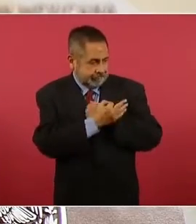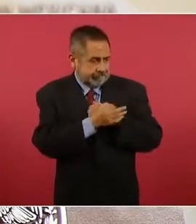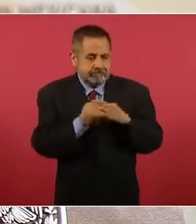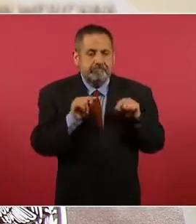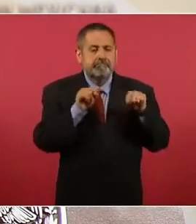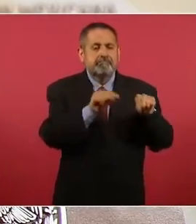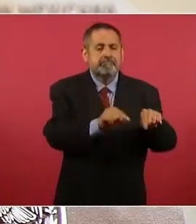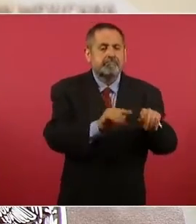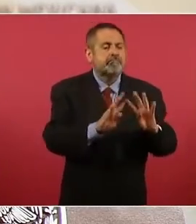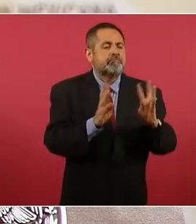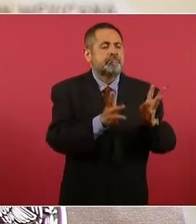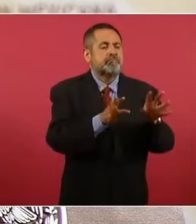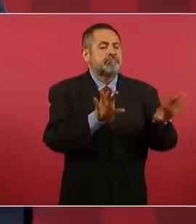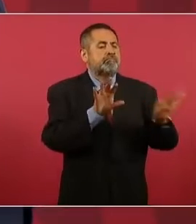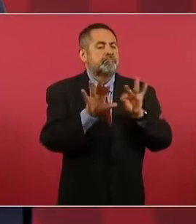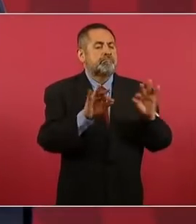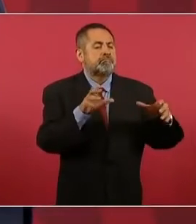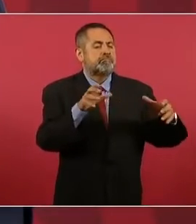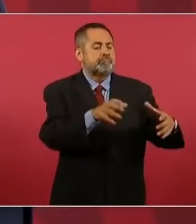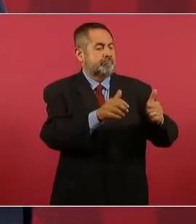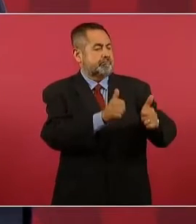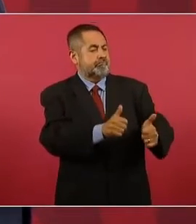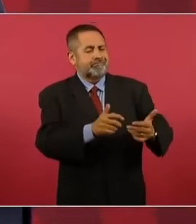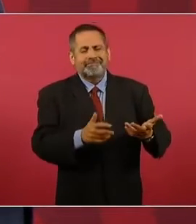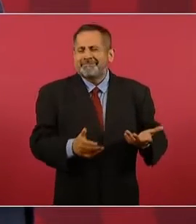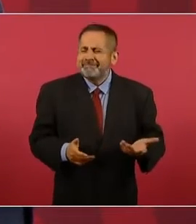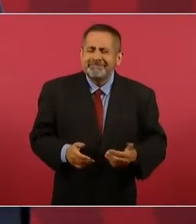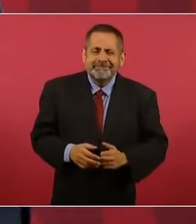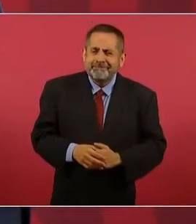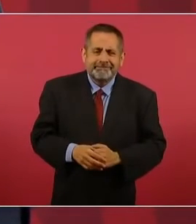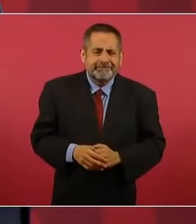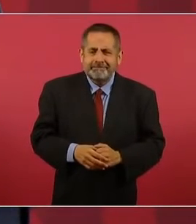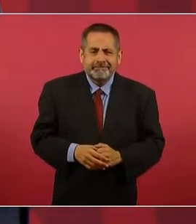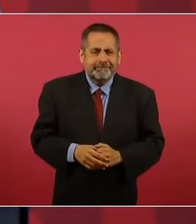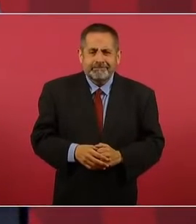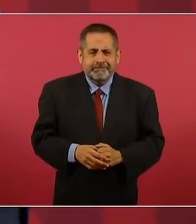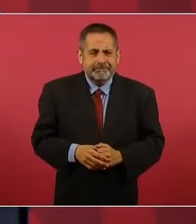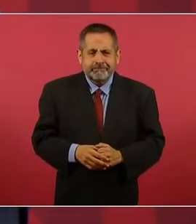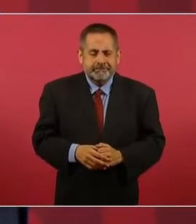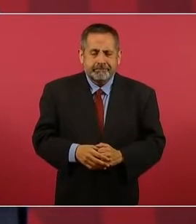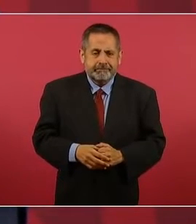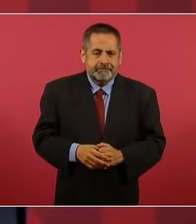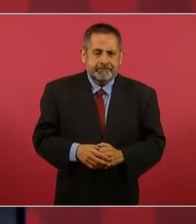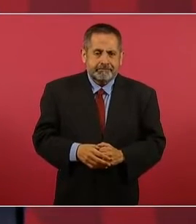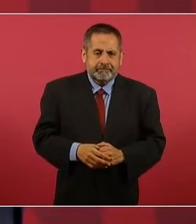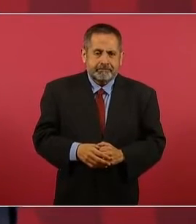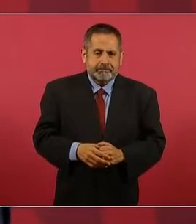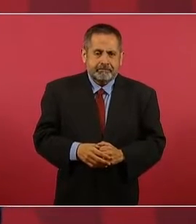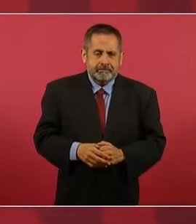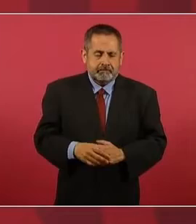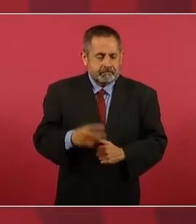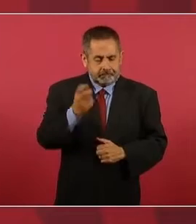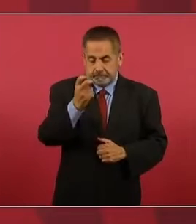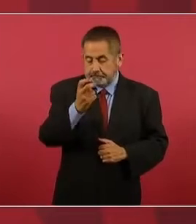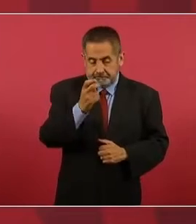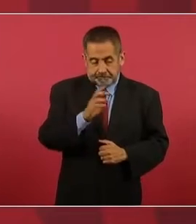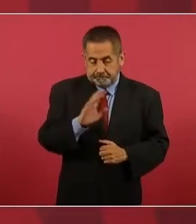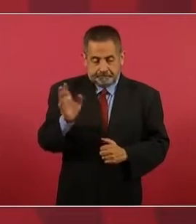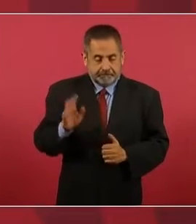y por eso